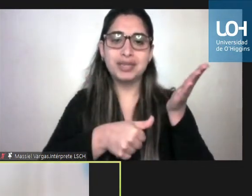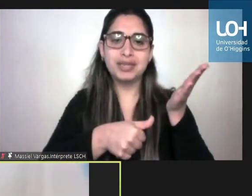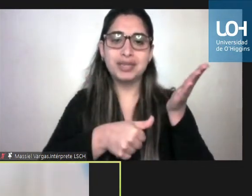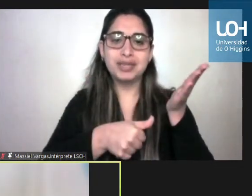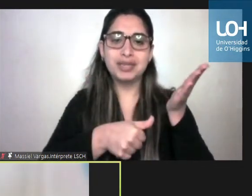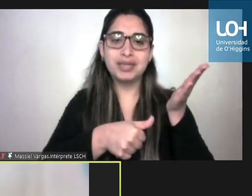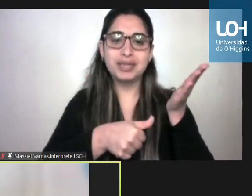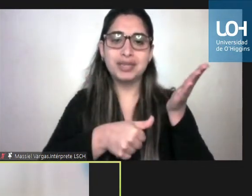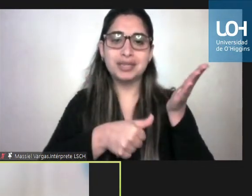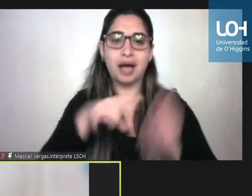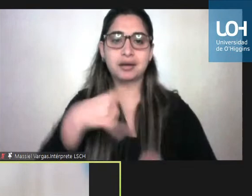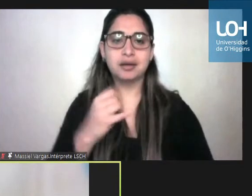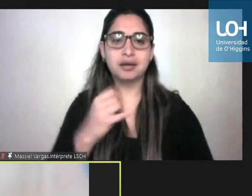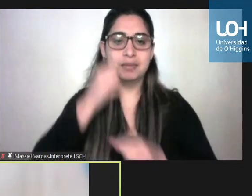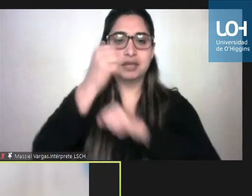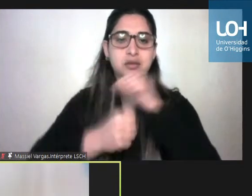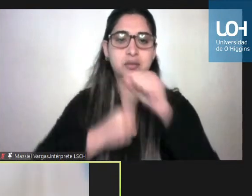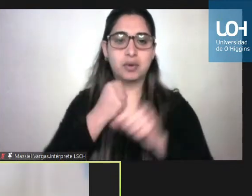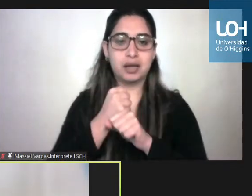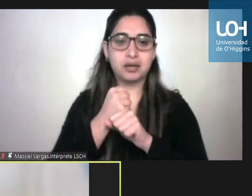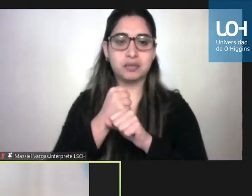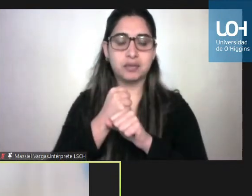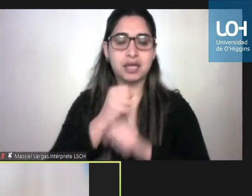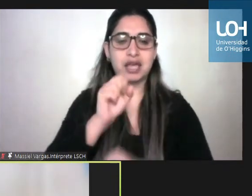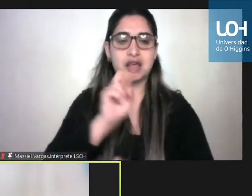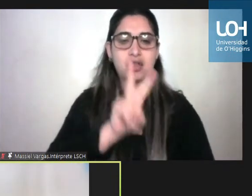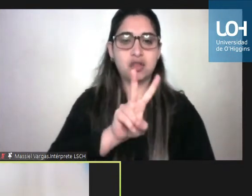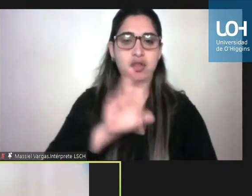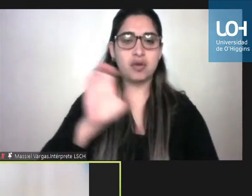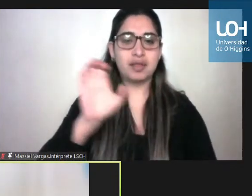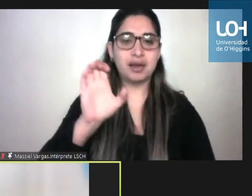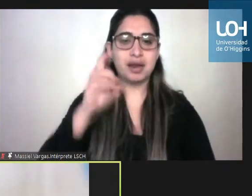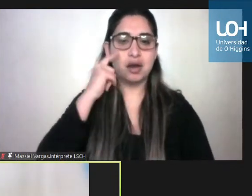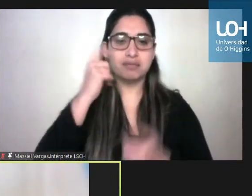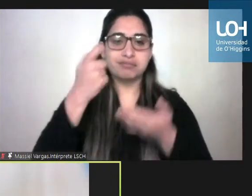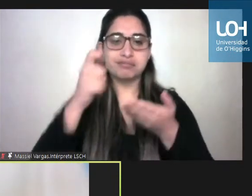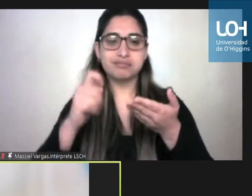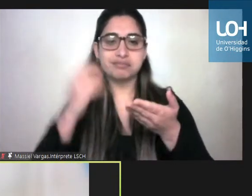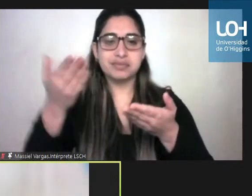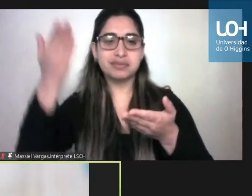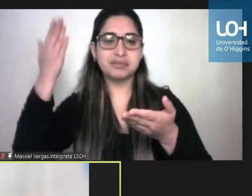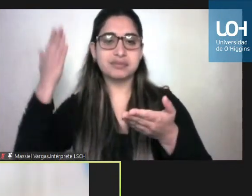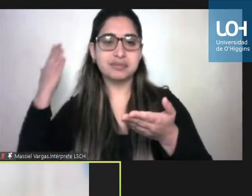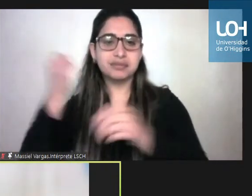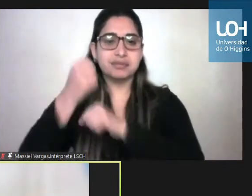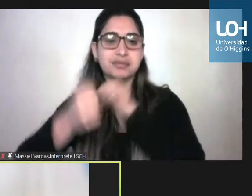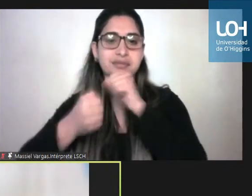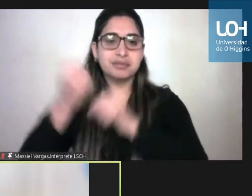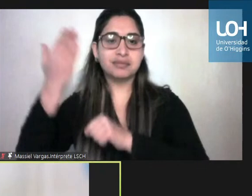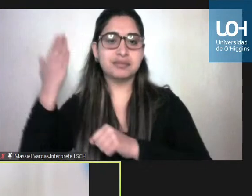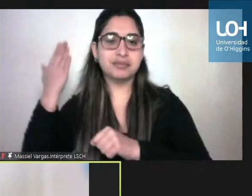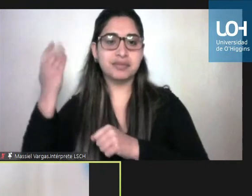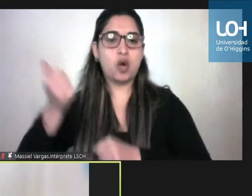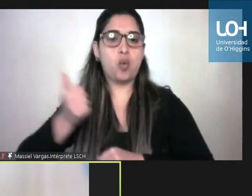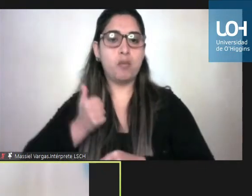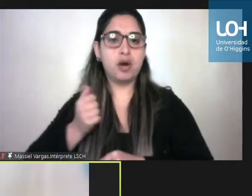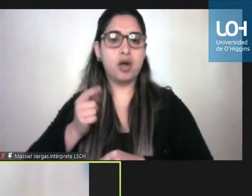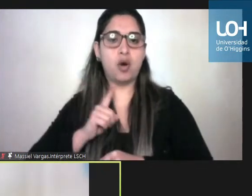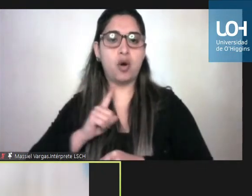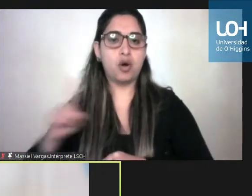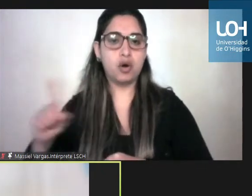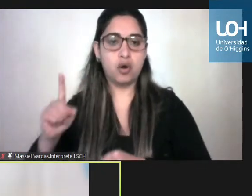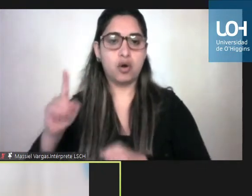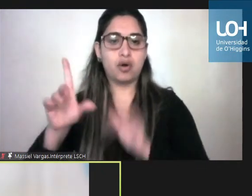es decir el 2 de enero se revisa si el año anterior se cumplió o no se cumplió con la ley de inclusión laboral